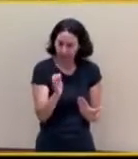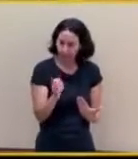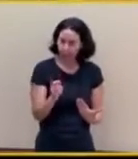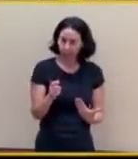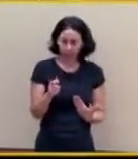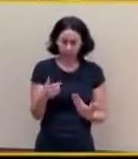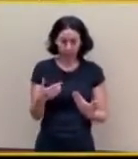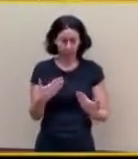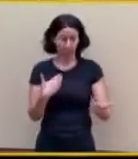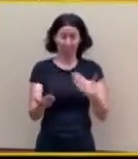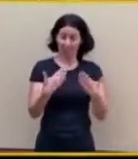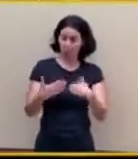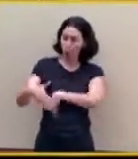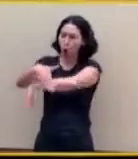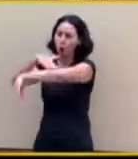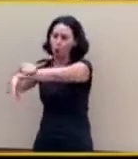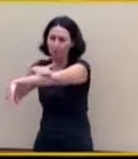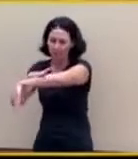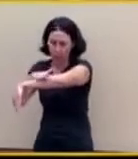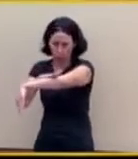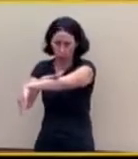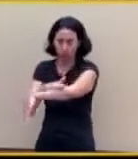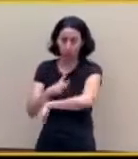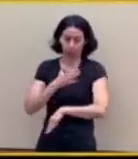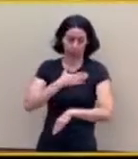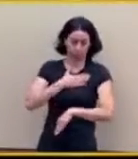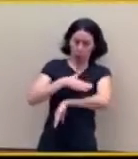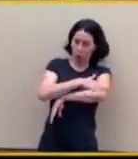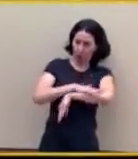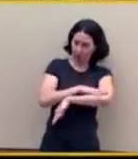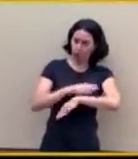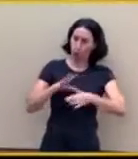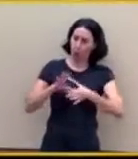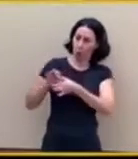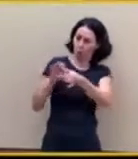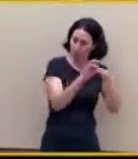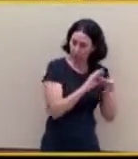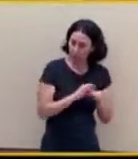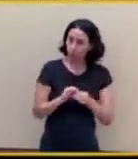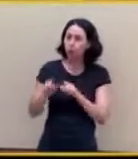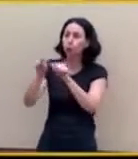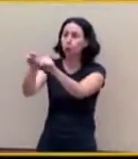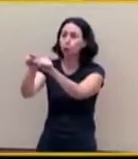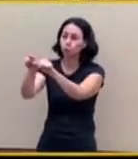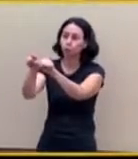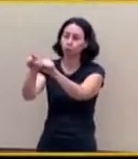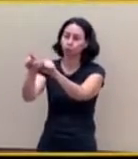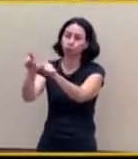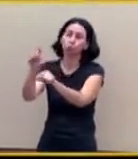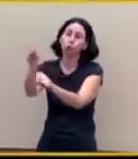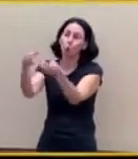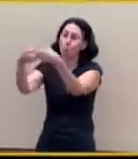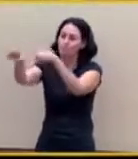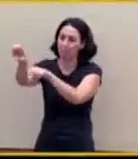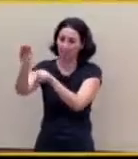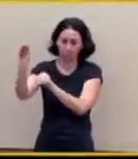que la crisis económica y social que nos va a venir, desgraciadamente, el impacto en las familias,